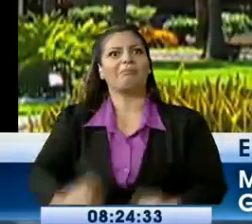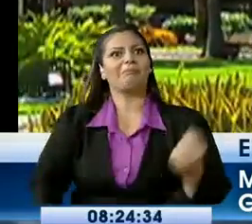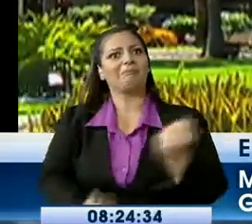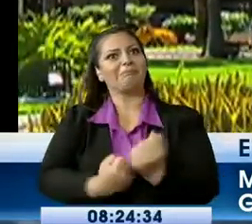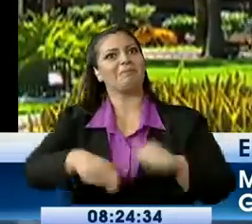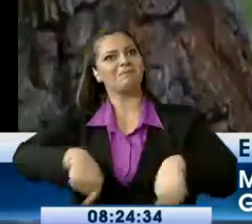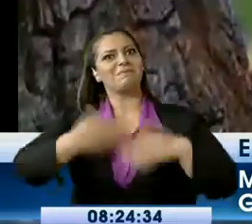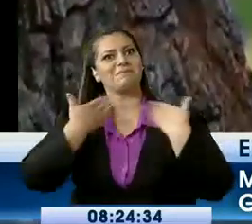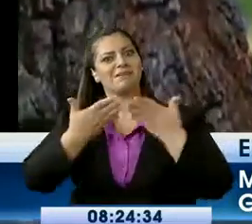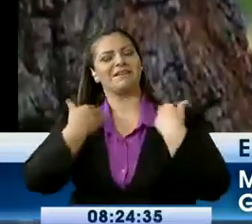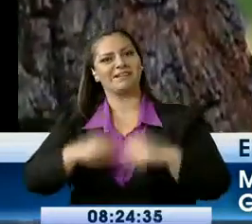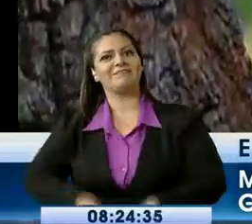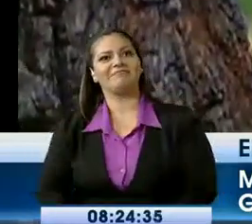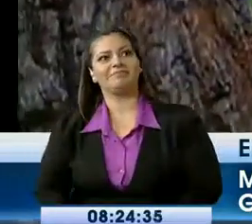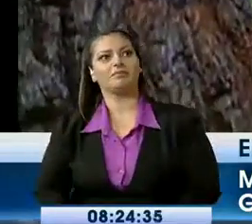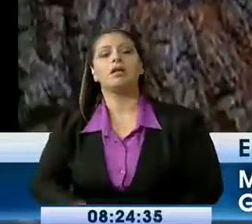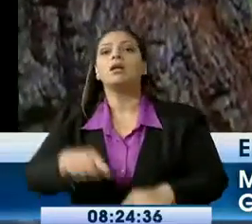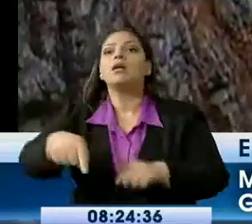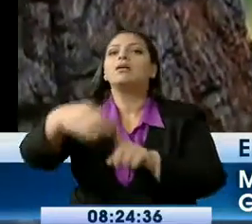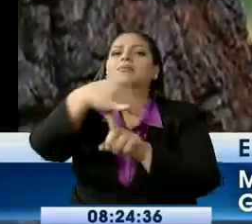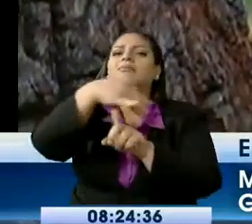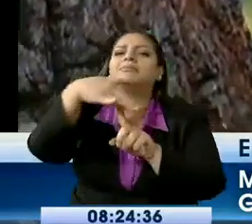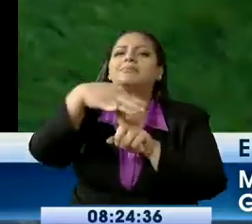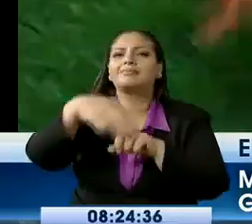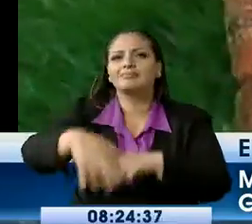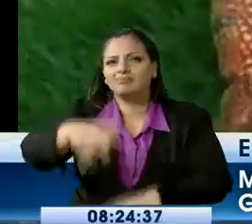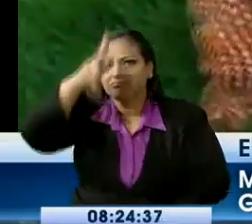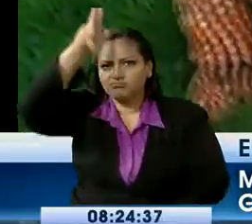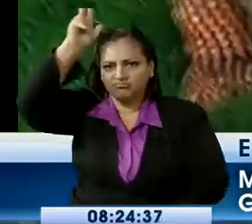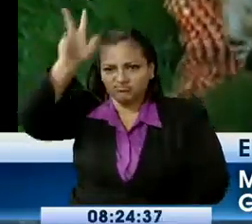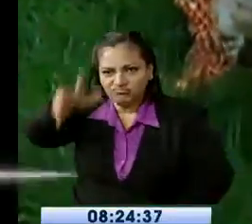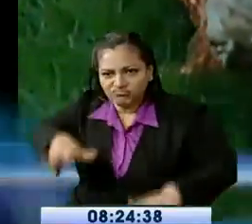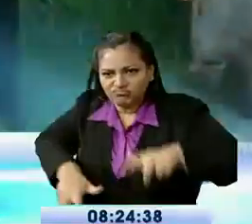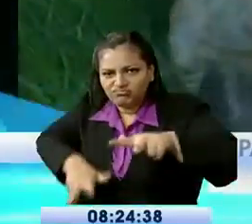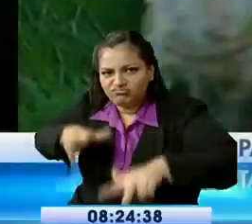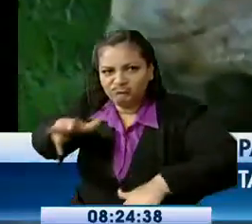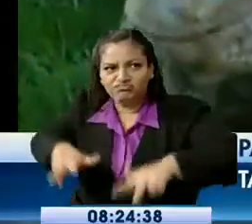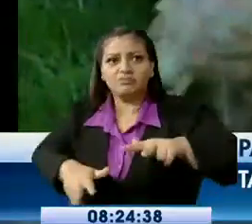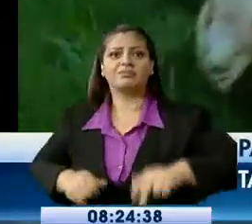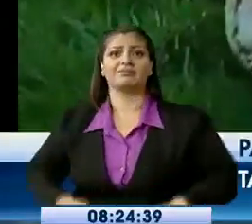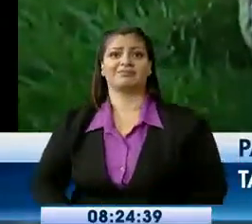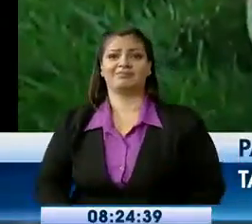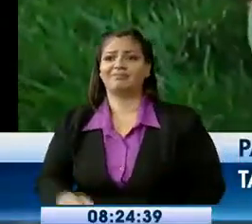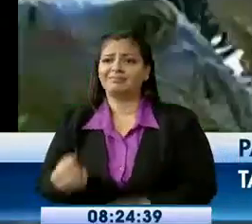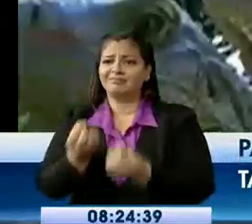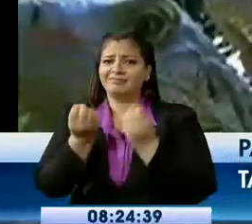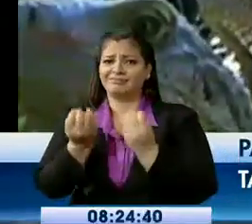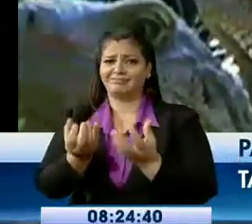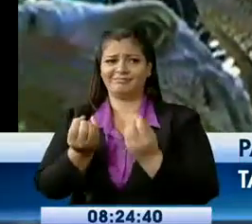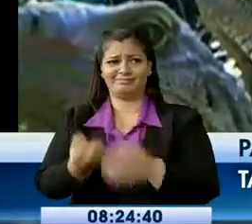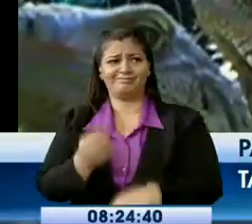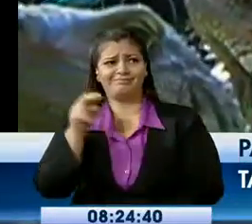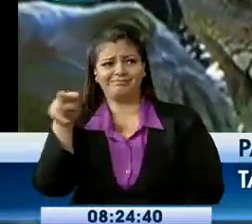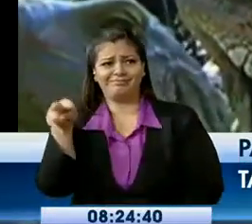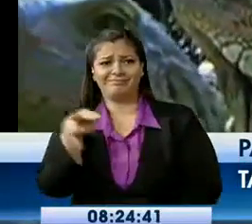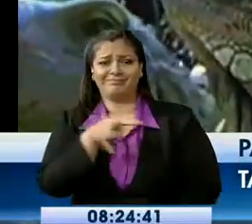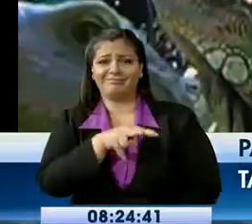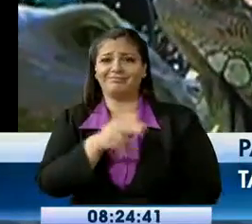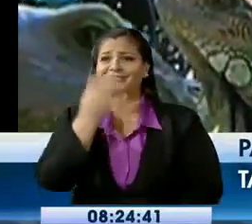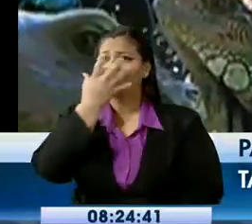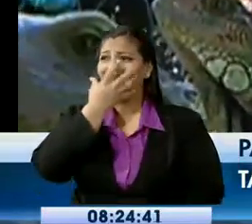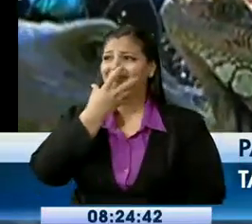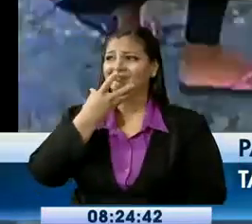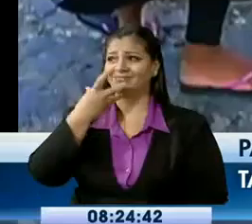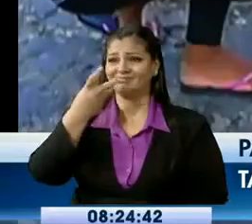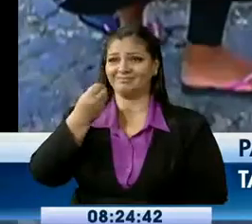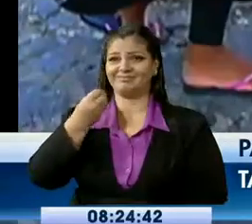parque seminario también es conocido como el parque de las iguanas, porque en sus jardines viven estos animales, que se han convertido en una singular